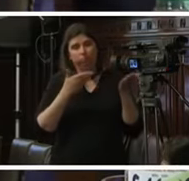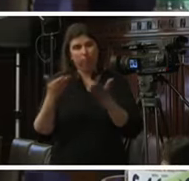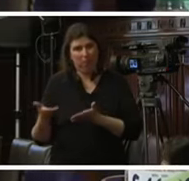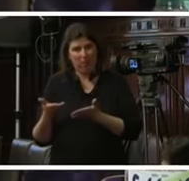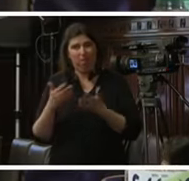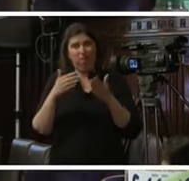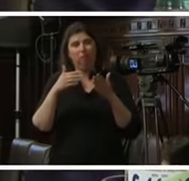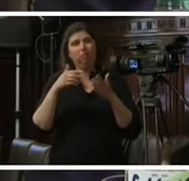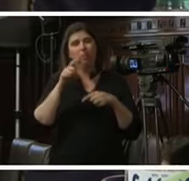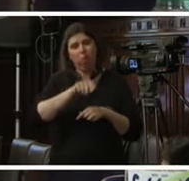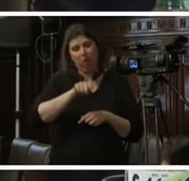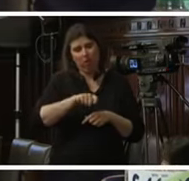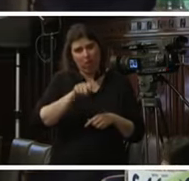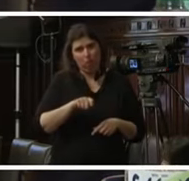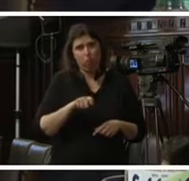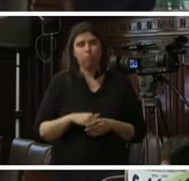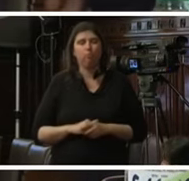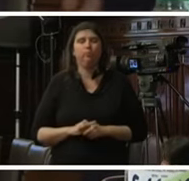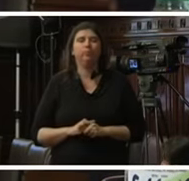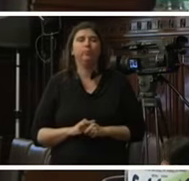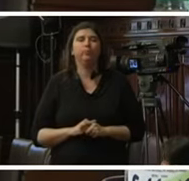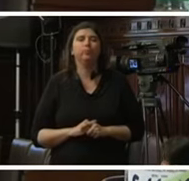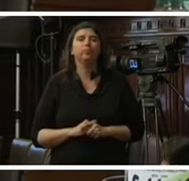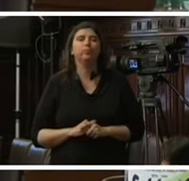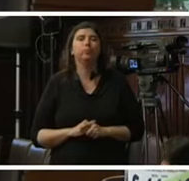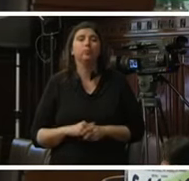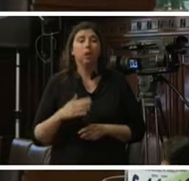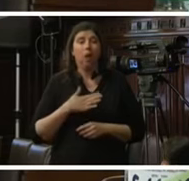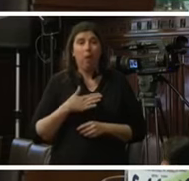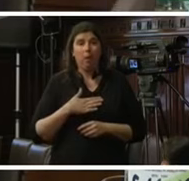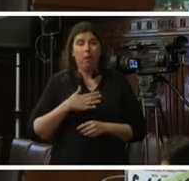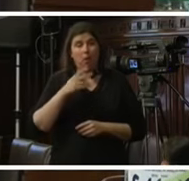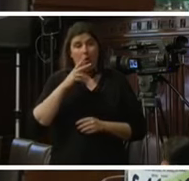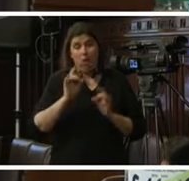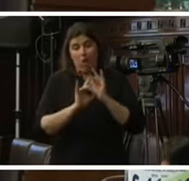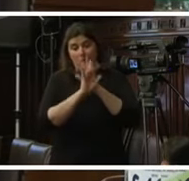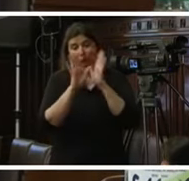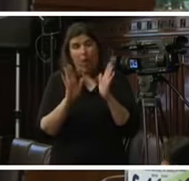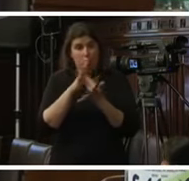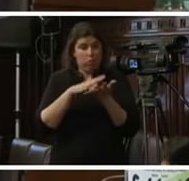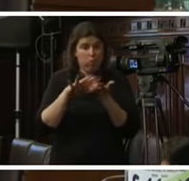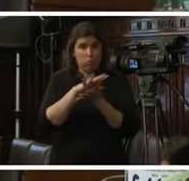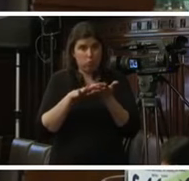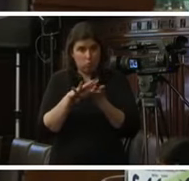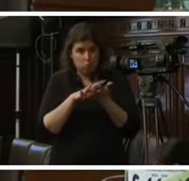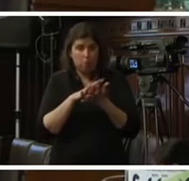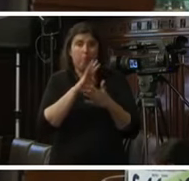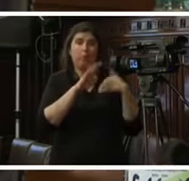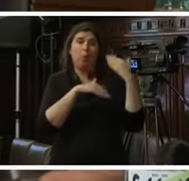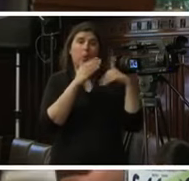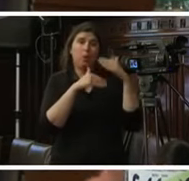representantes del estado aun cuando a mi me quedó como claro el panorama en cuanto al procedimiento